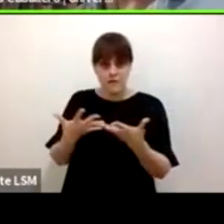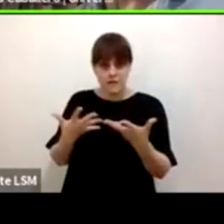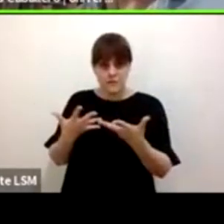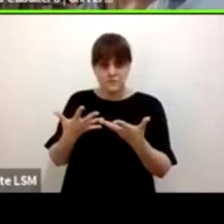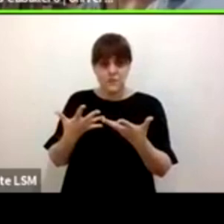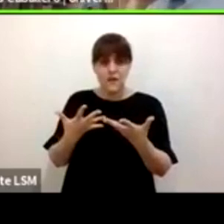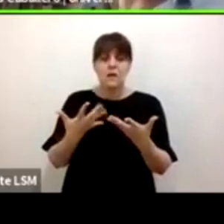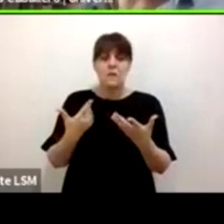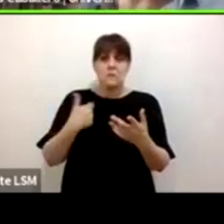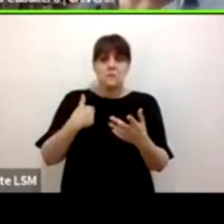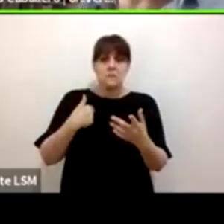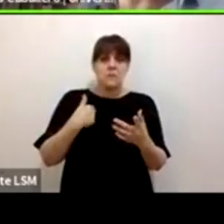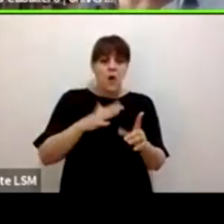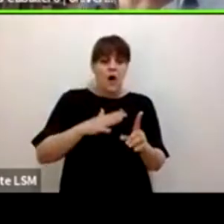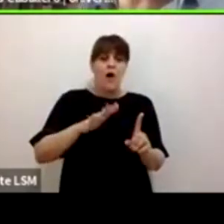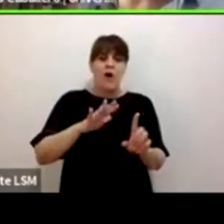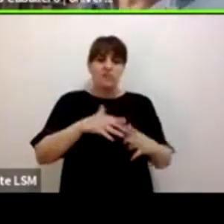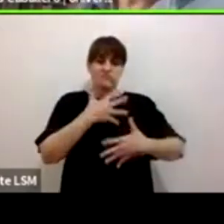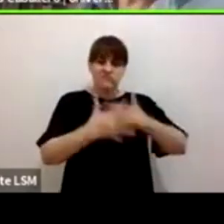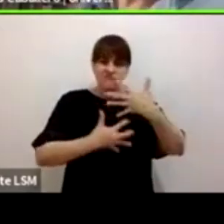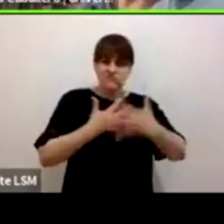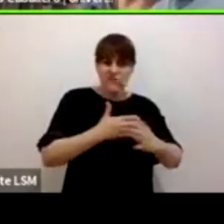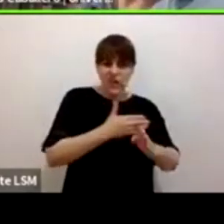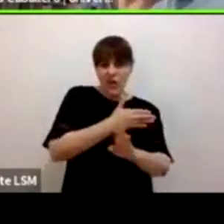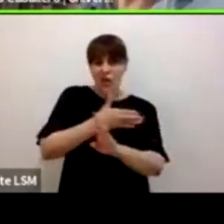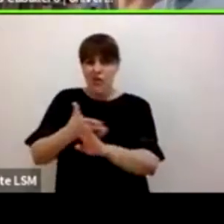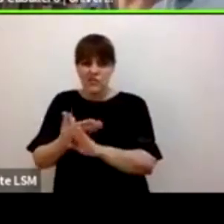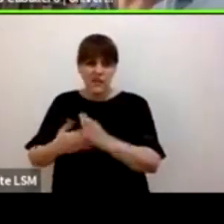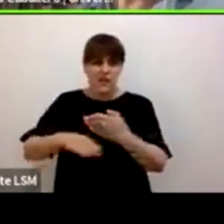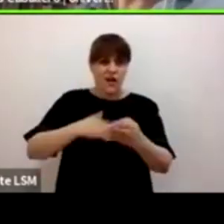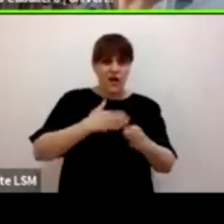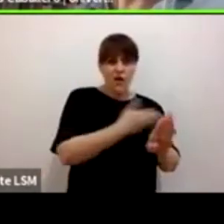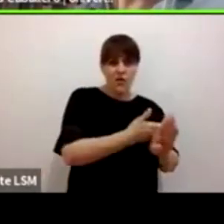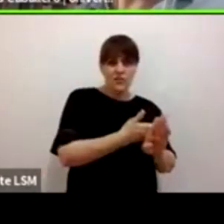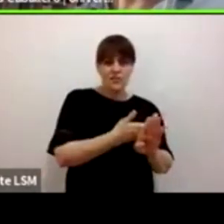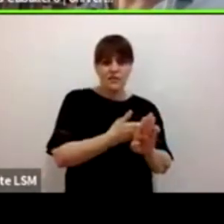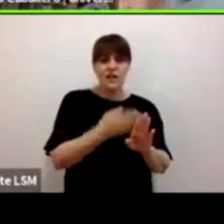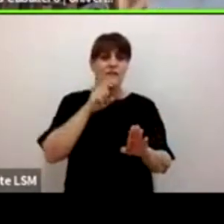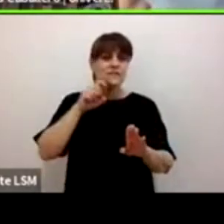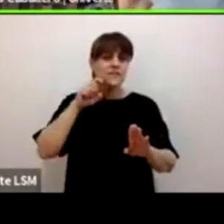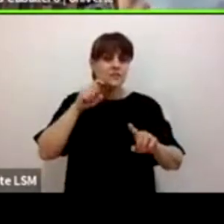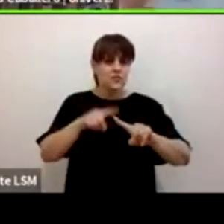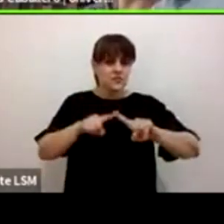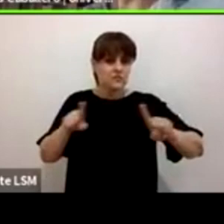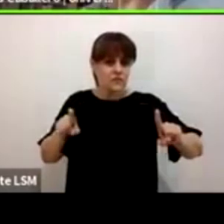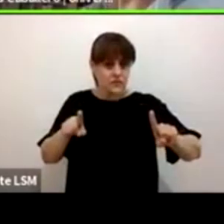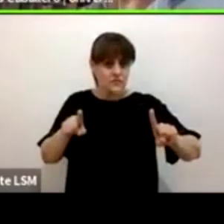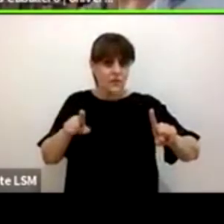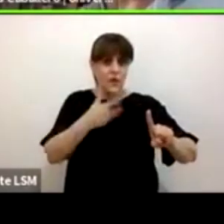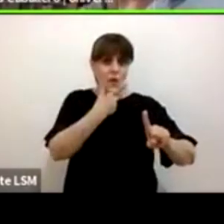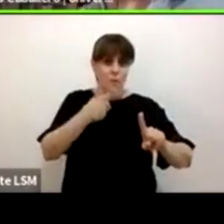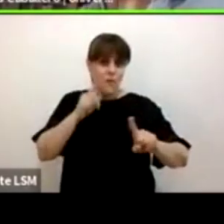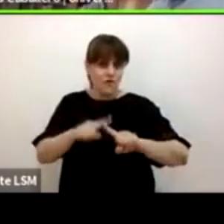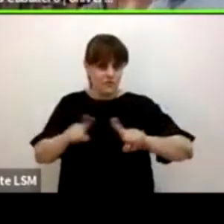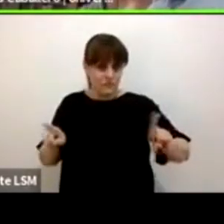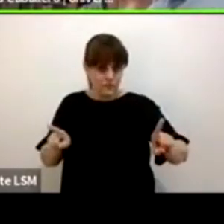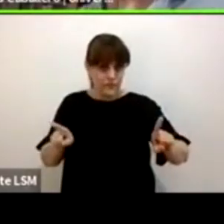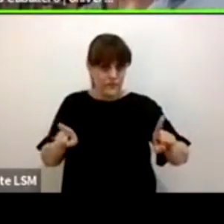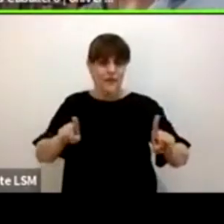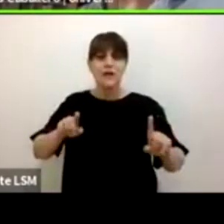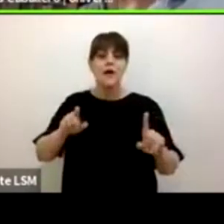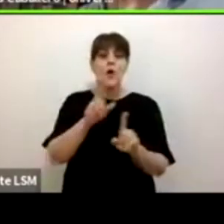contra del sexo distinto, cierta cosmovisión en torno a llegar a ese objetivo de los